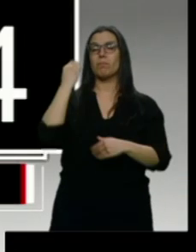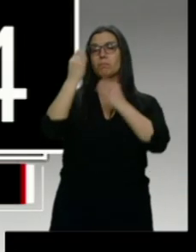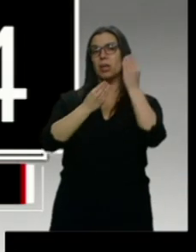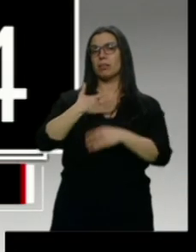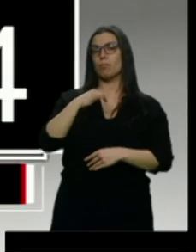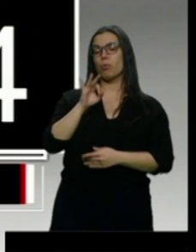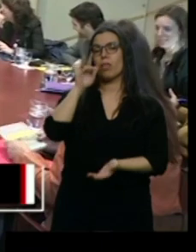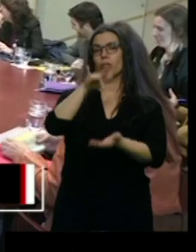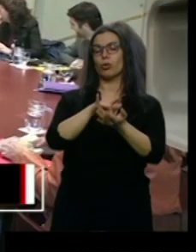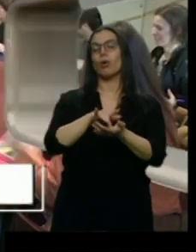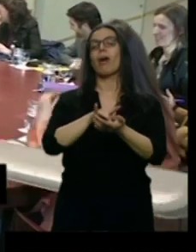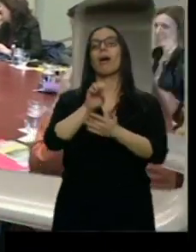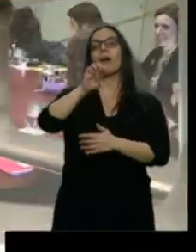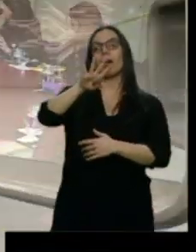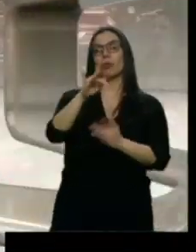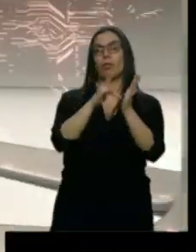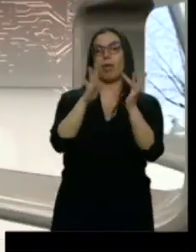independentistas será clave.